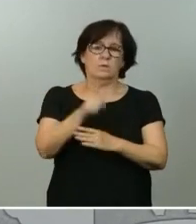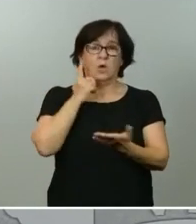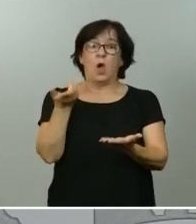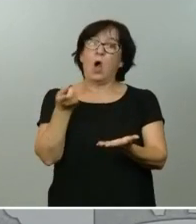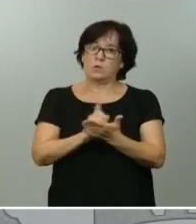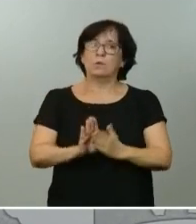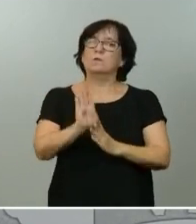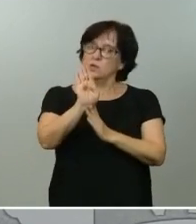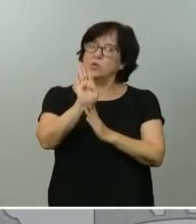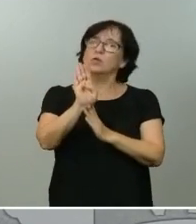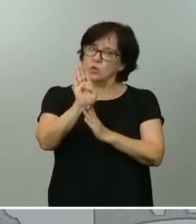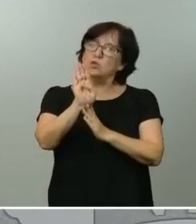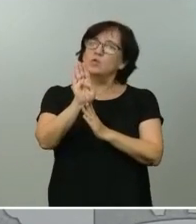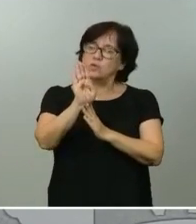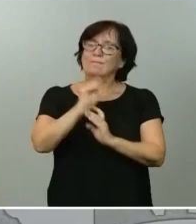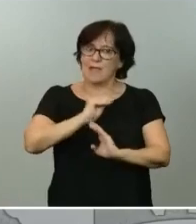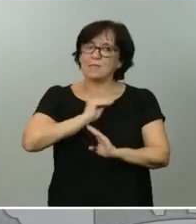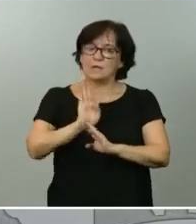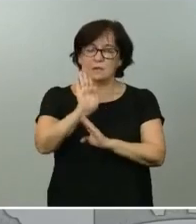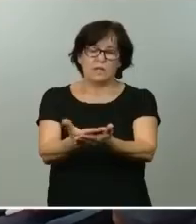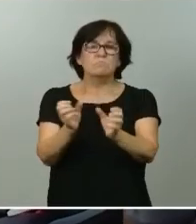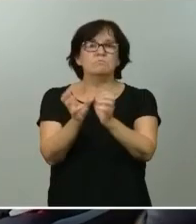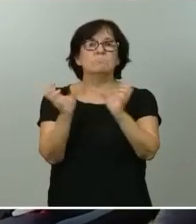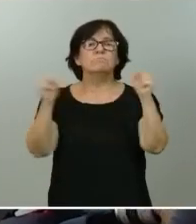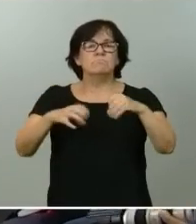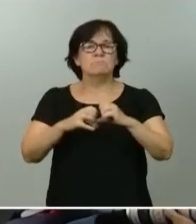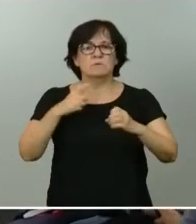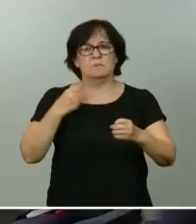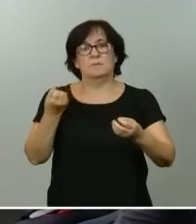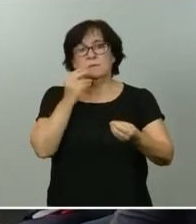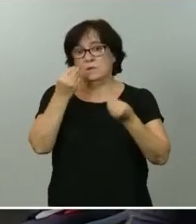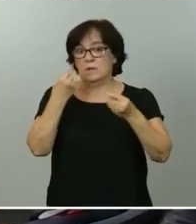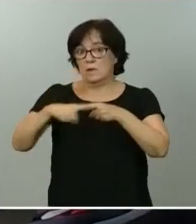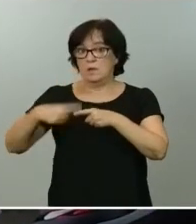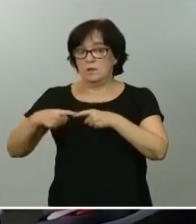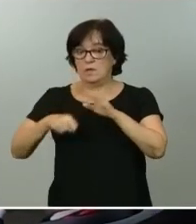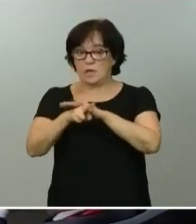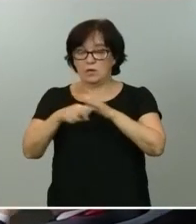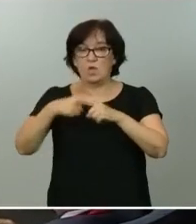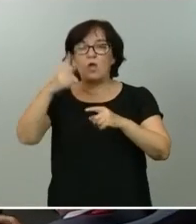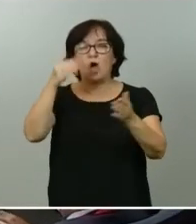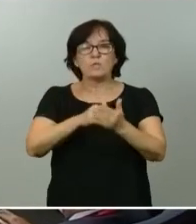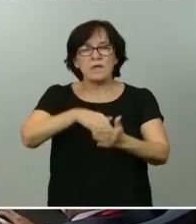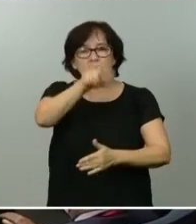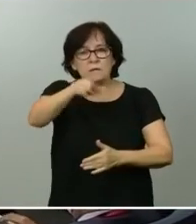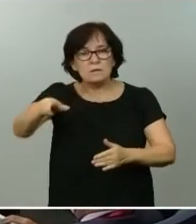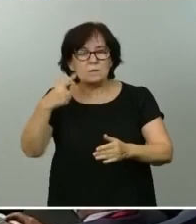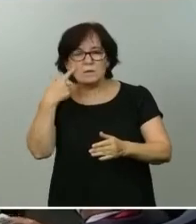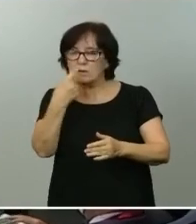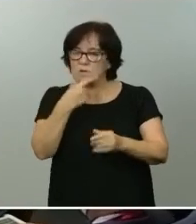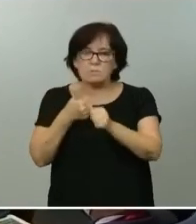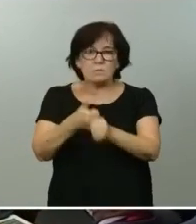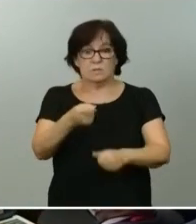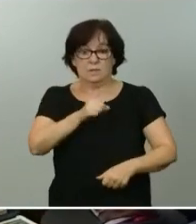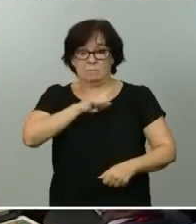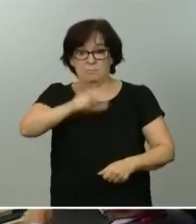amenazante, y cuanto antes y con mayor eficacia, mejor. El dirigente socialista anunció que pondrá a disposición de las regiones unos 2